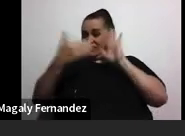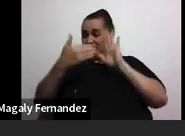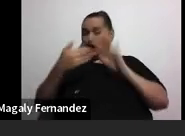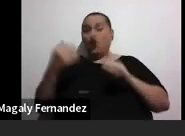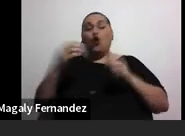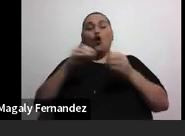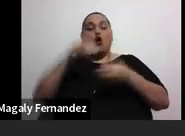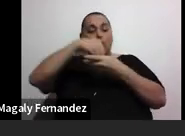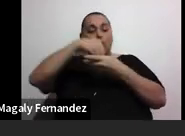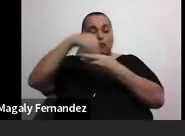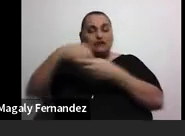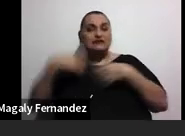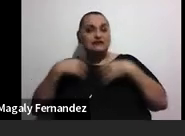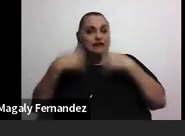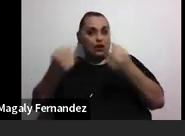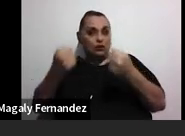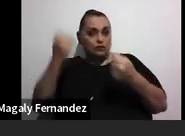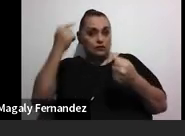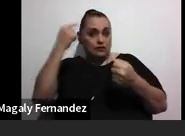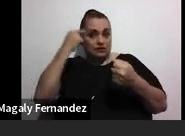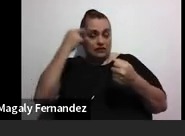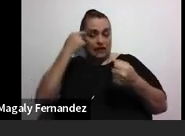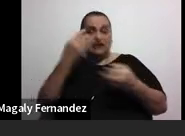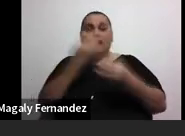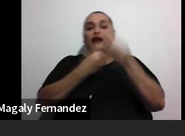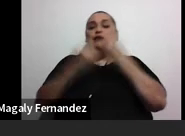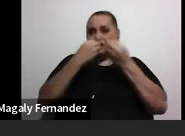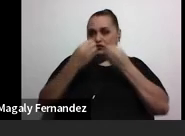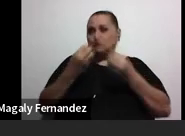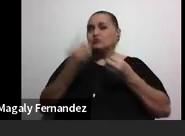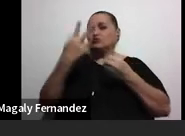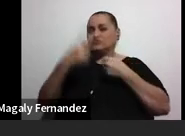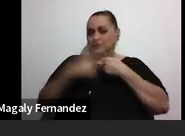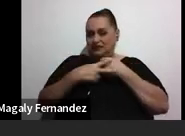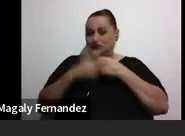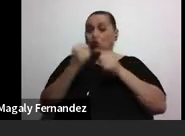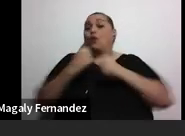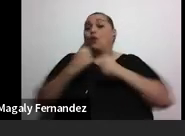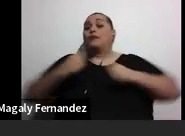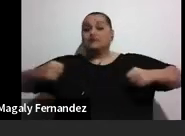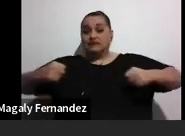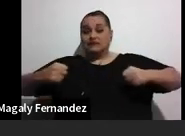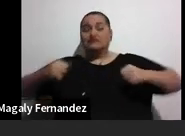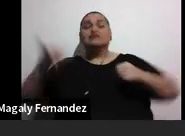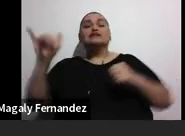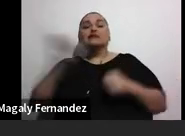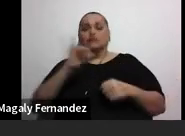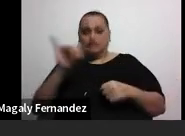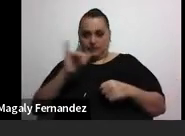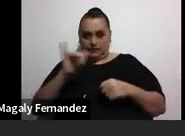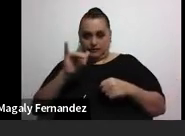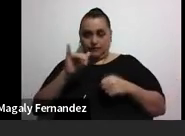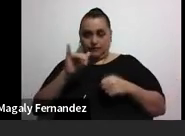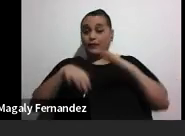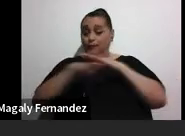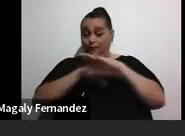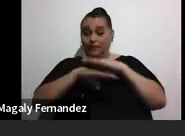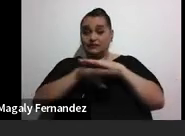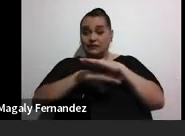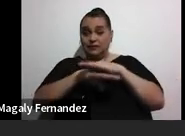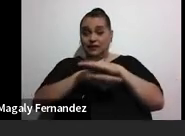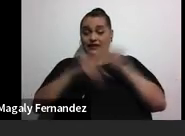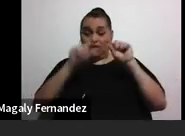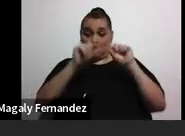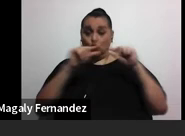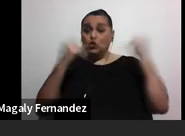también de alimentación muchas veces. Y el de obesidad también. Básicamente, el grupo